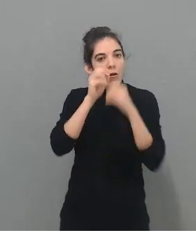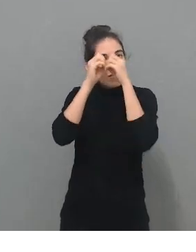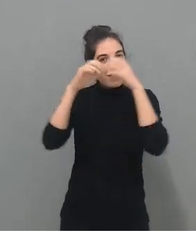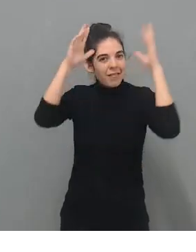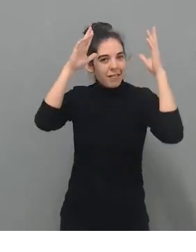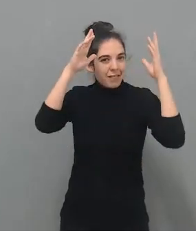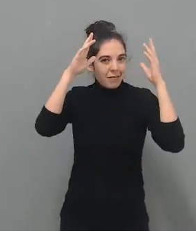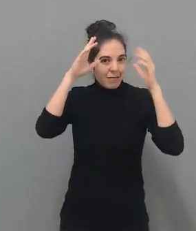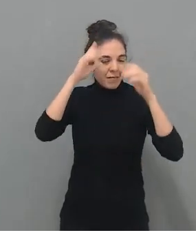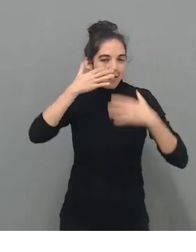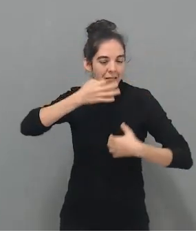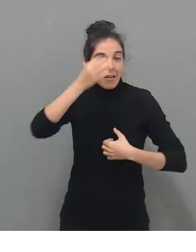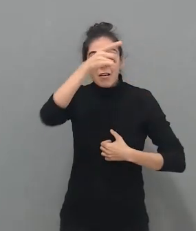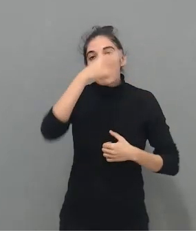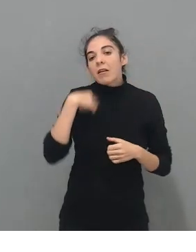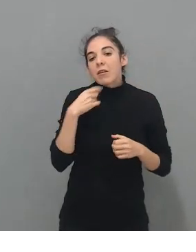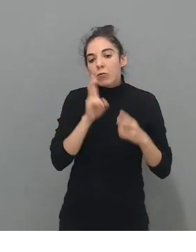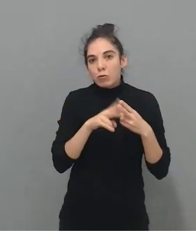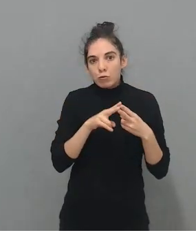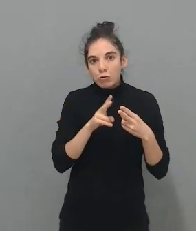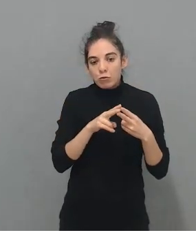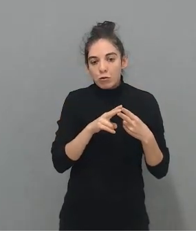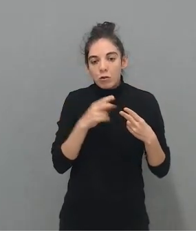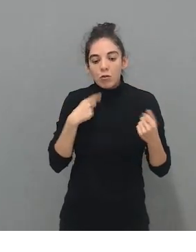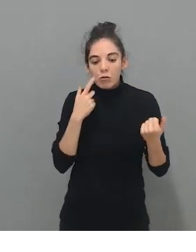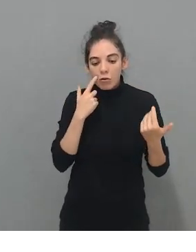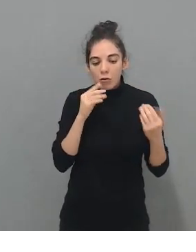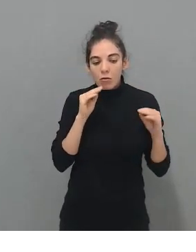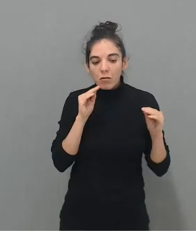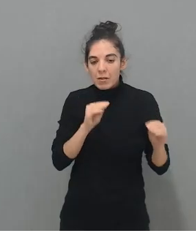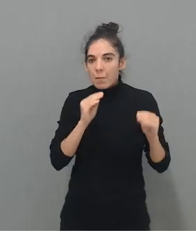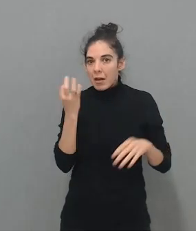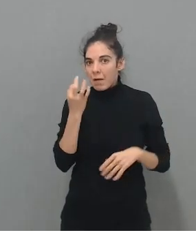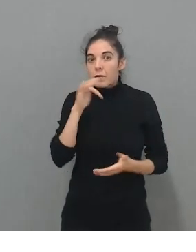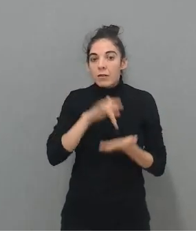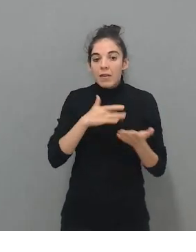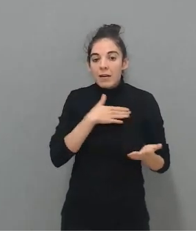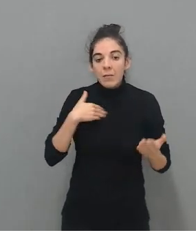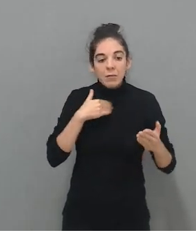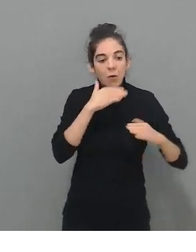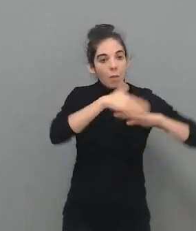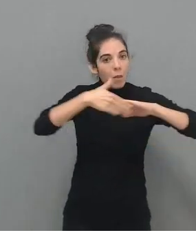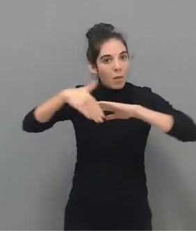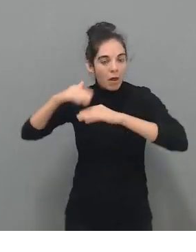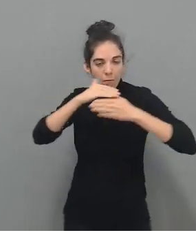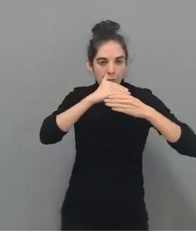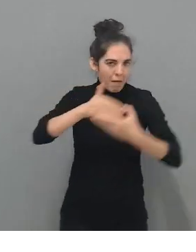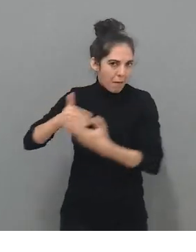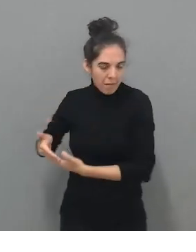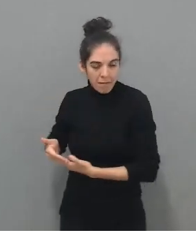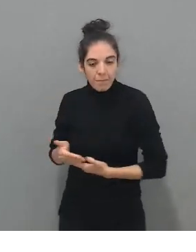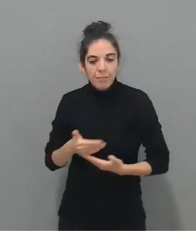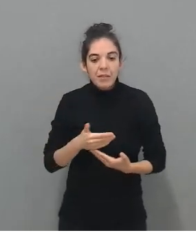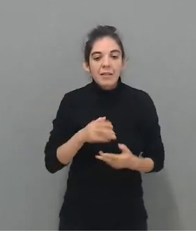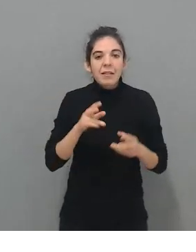Lo que más me llamaba la atención era eliminar barreras. Y ahí me he ido un poquito, comentando más la parte